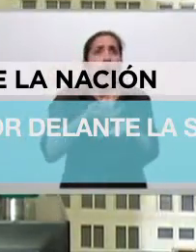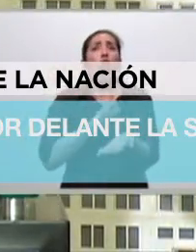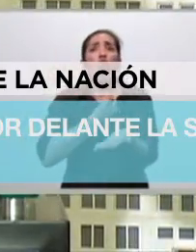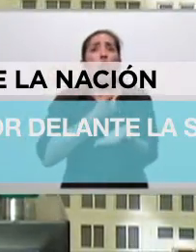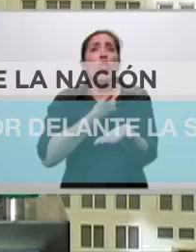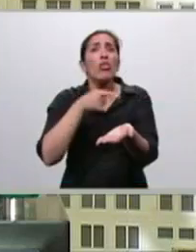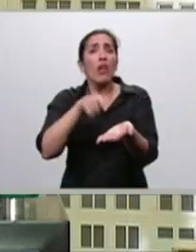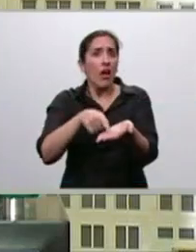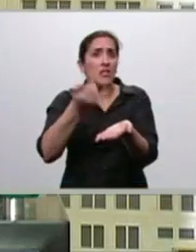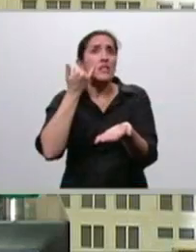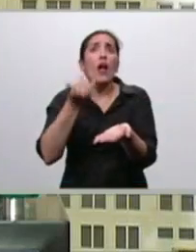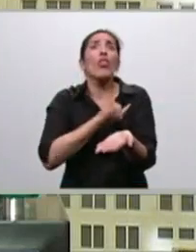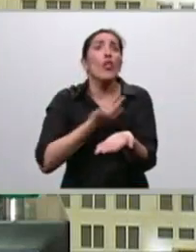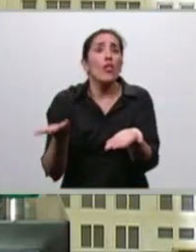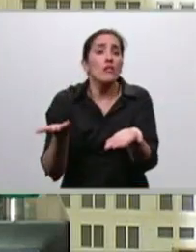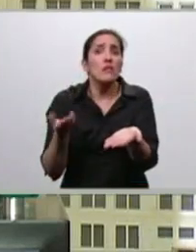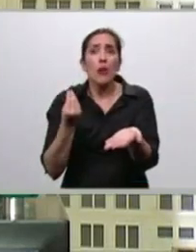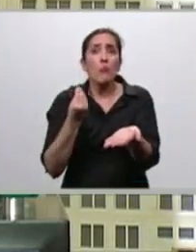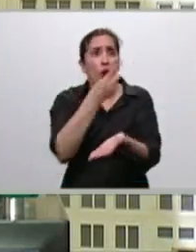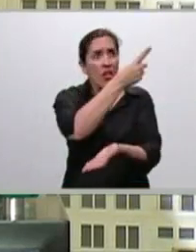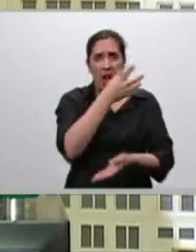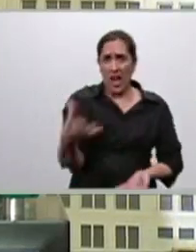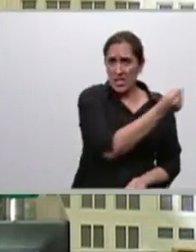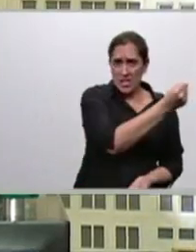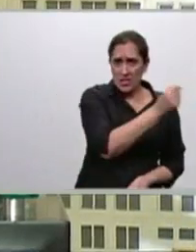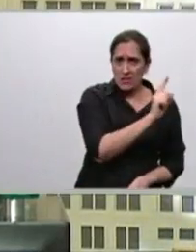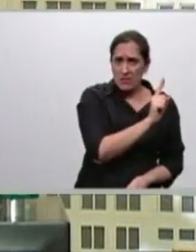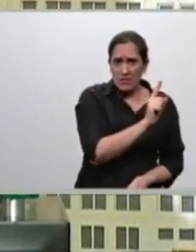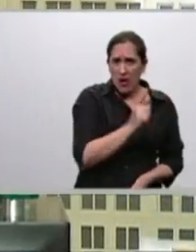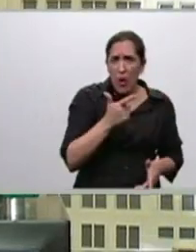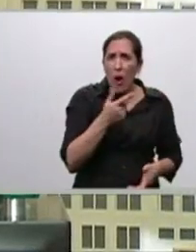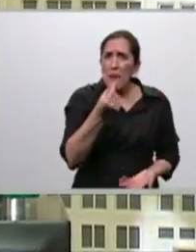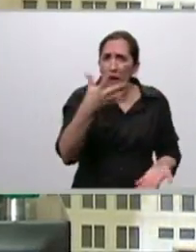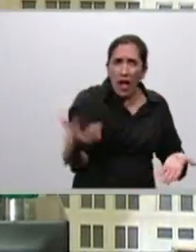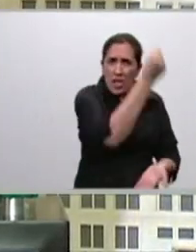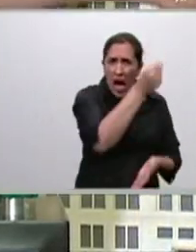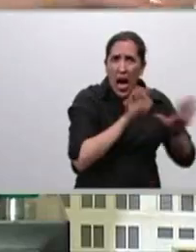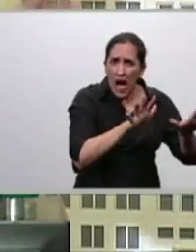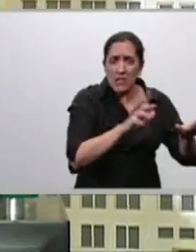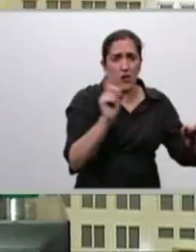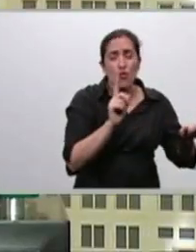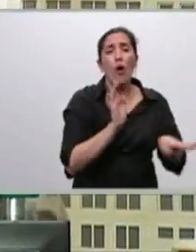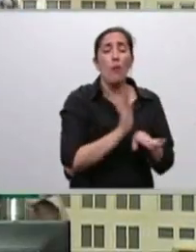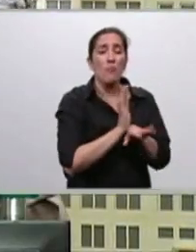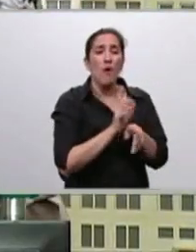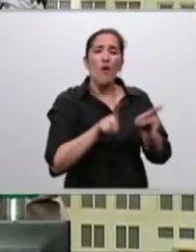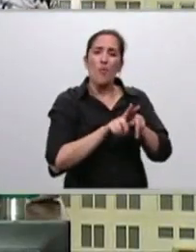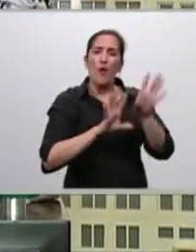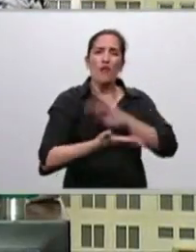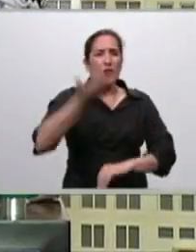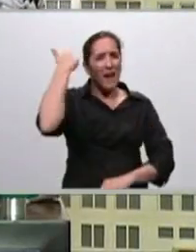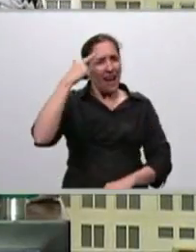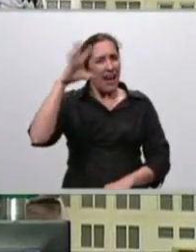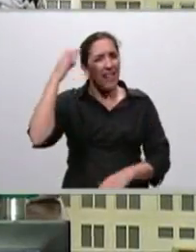jurídico, dijo retener, no existe la figura jurídica de retener, o se embarga como se embargaron